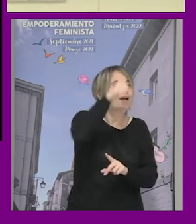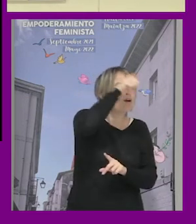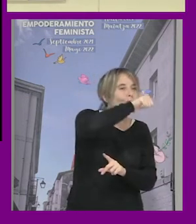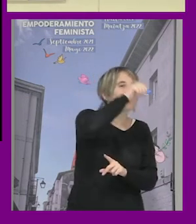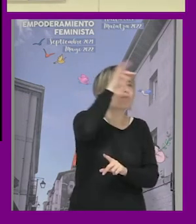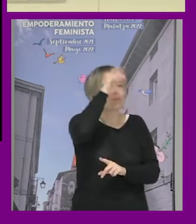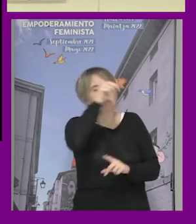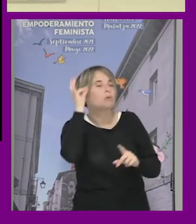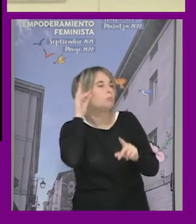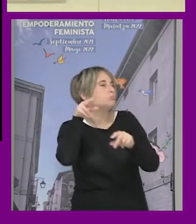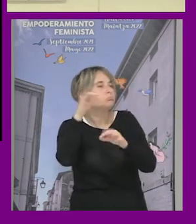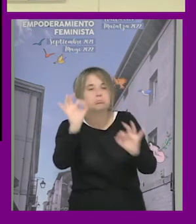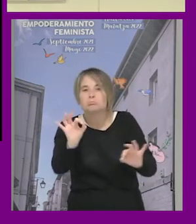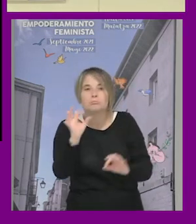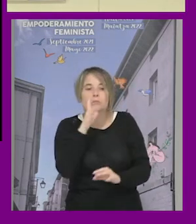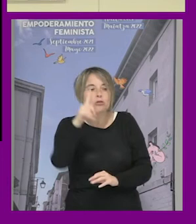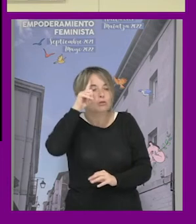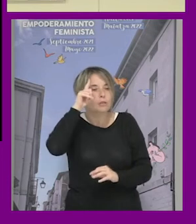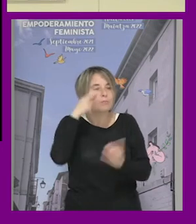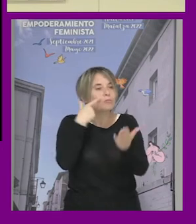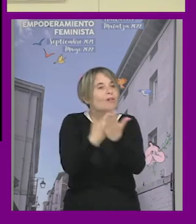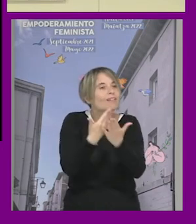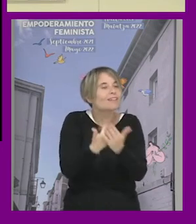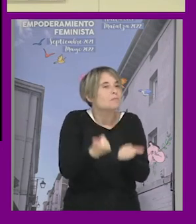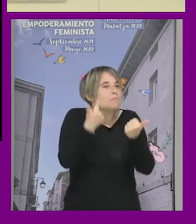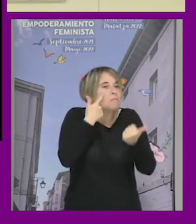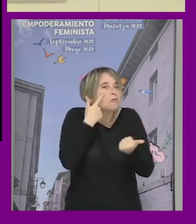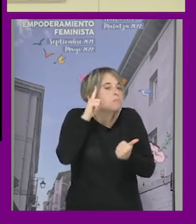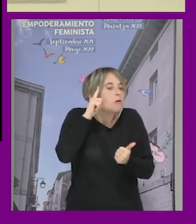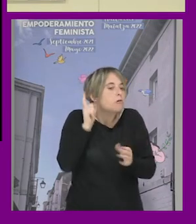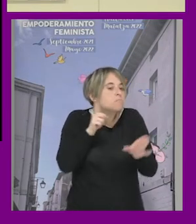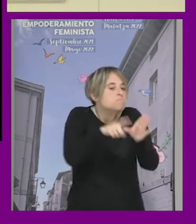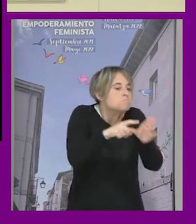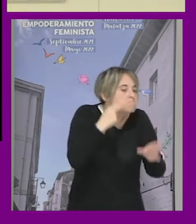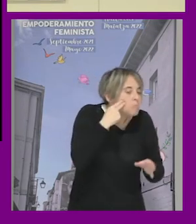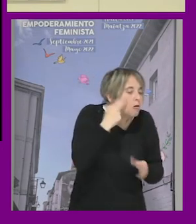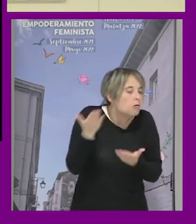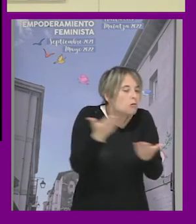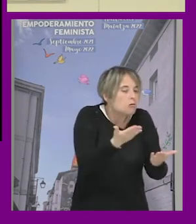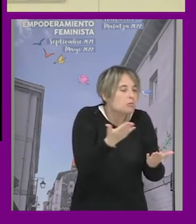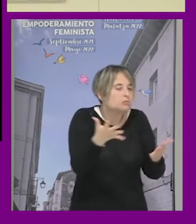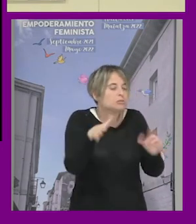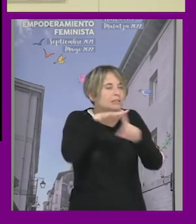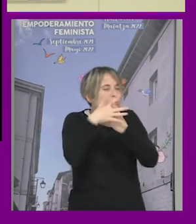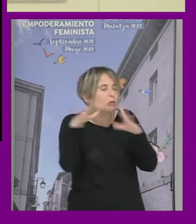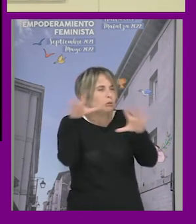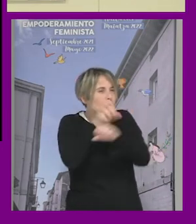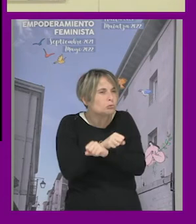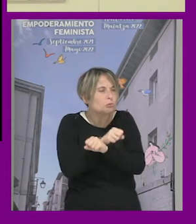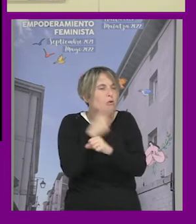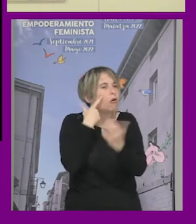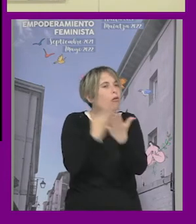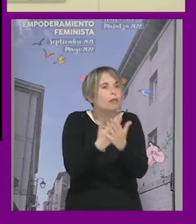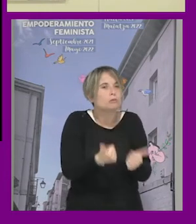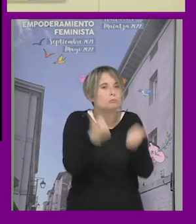no lo sabemos porque quizás no están viniendo más porque no se sienten interpeladas o porque hay otras capas que los oscurecen o no hay más